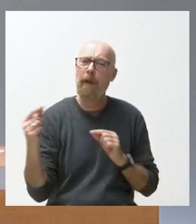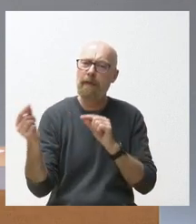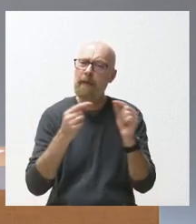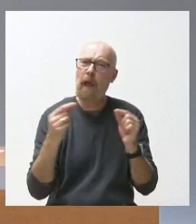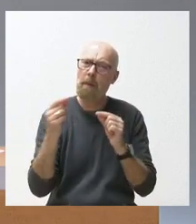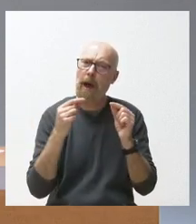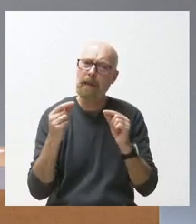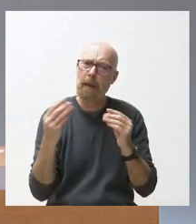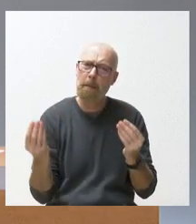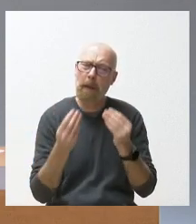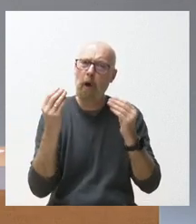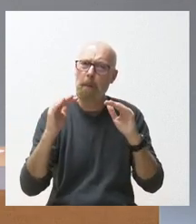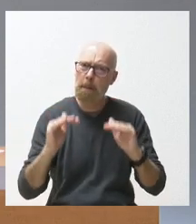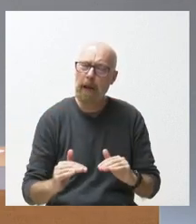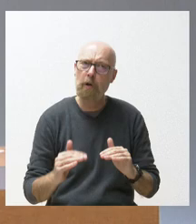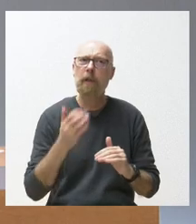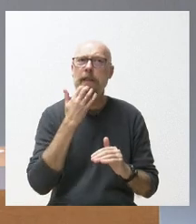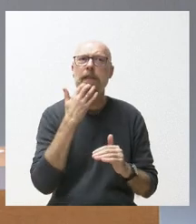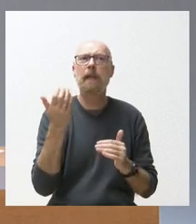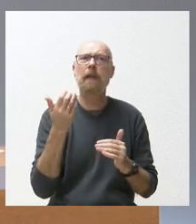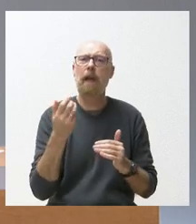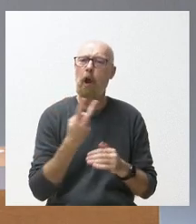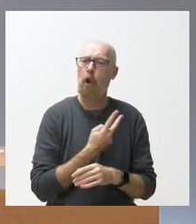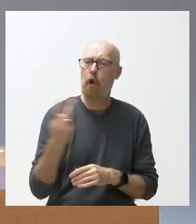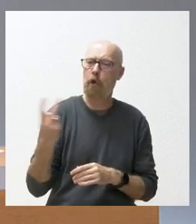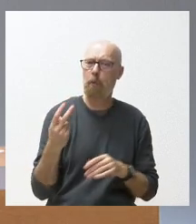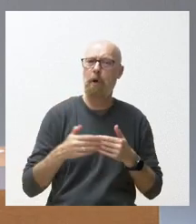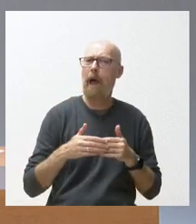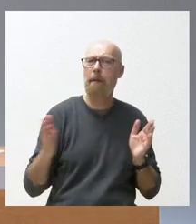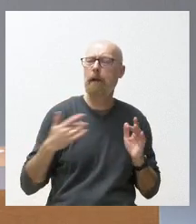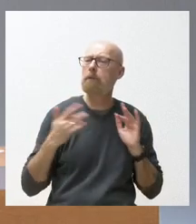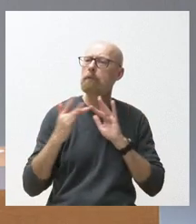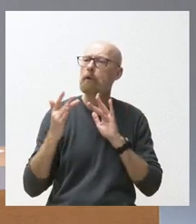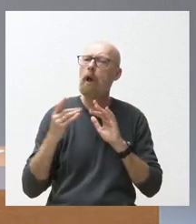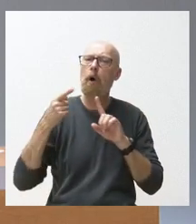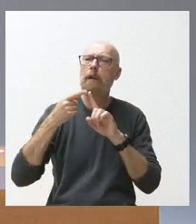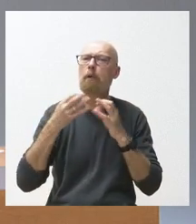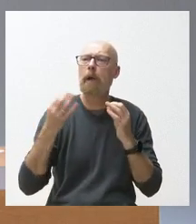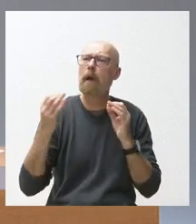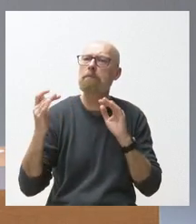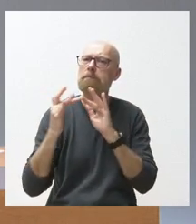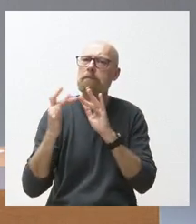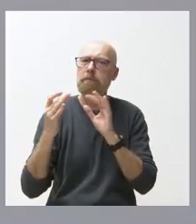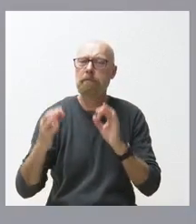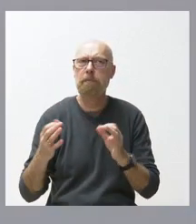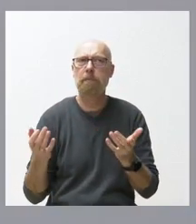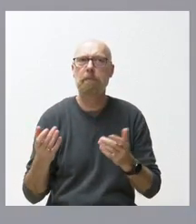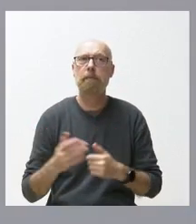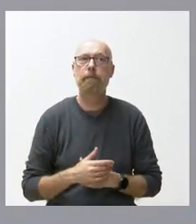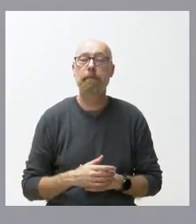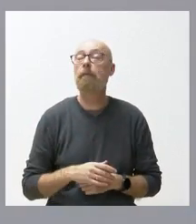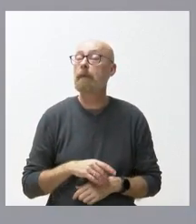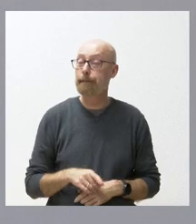el hecho de que las dos partes plantearán abiertamente lo que pretenden hacer con el presupuesto Por eso hay que dialogar